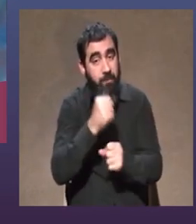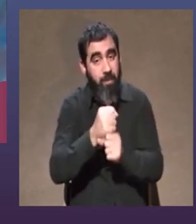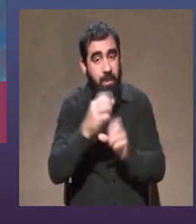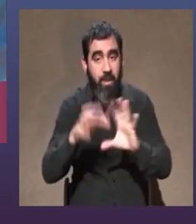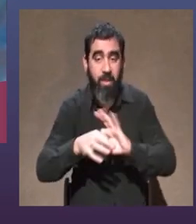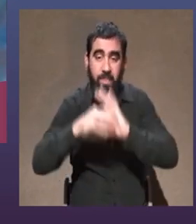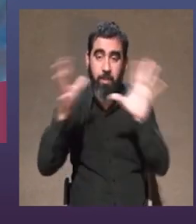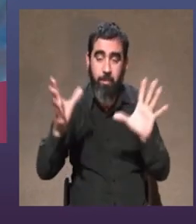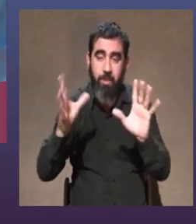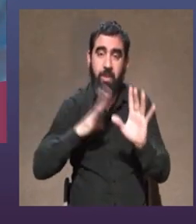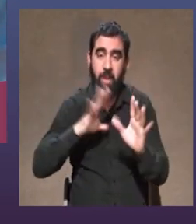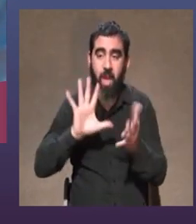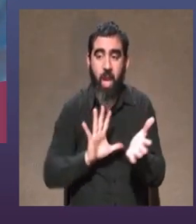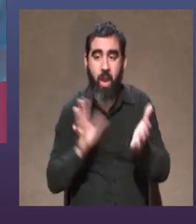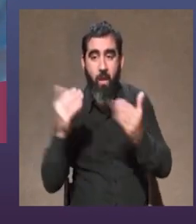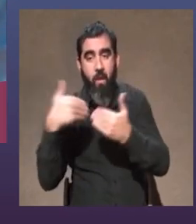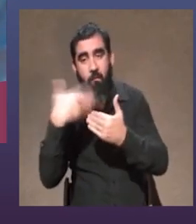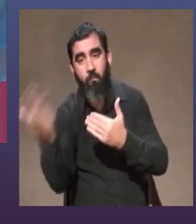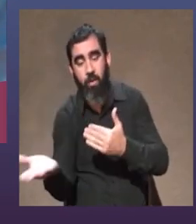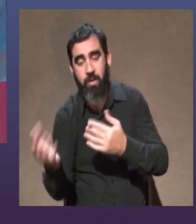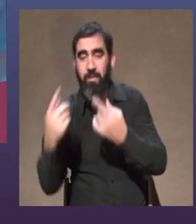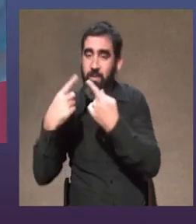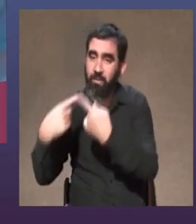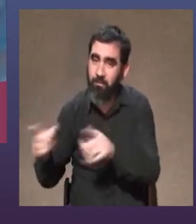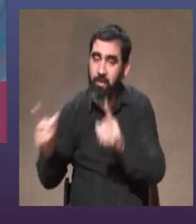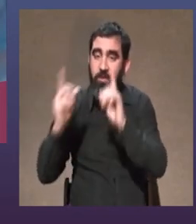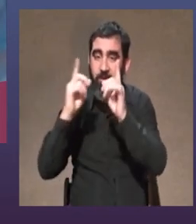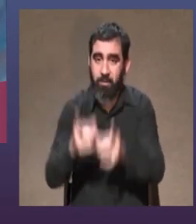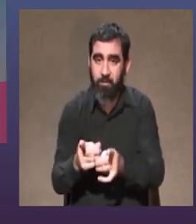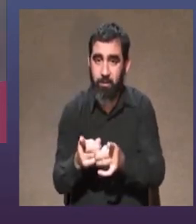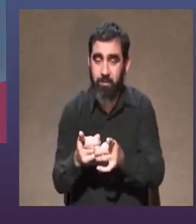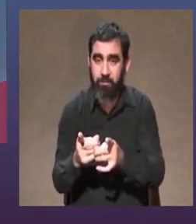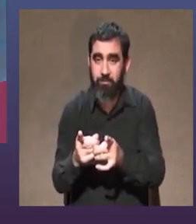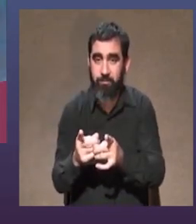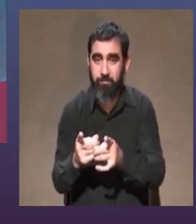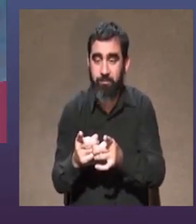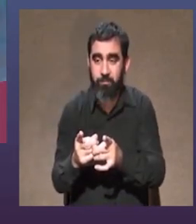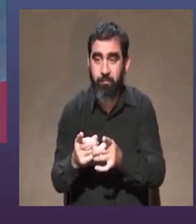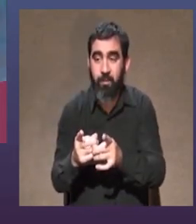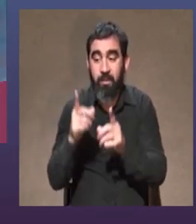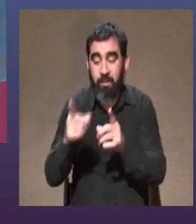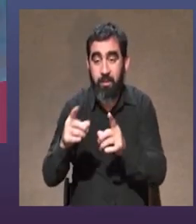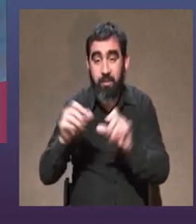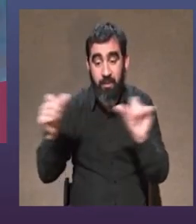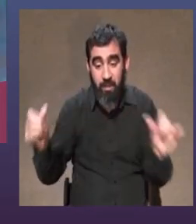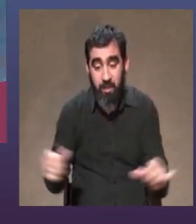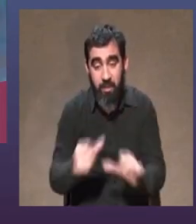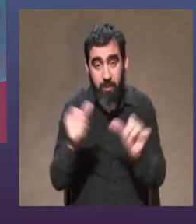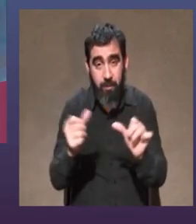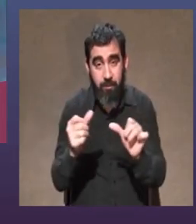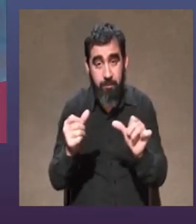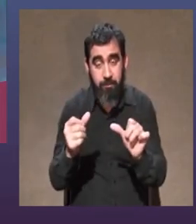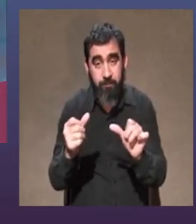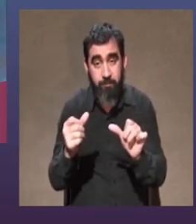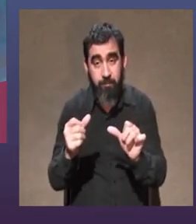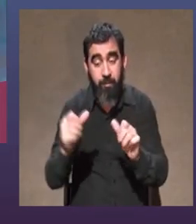trabaja independientemente por fuera de esa estructura y está más a la intemperie y su generación de